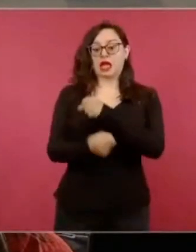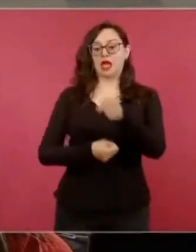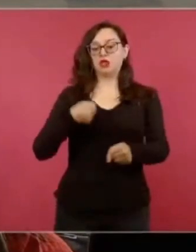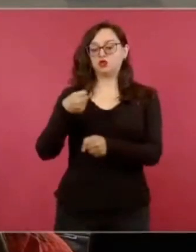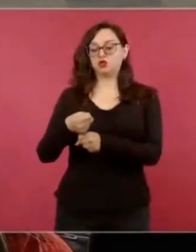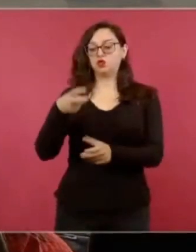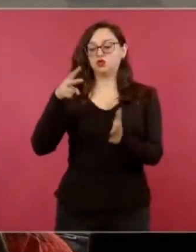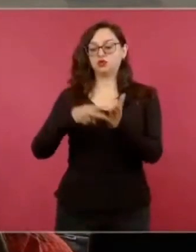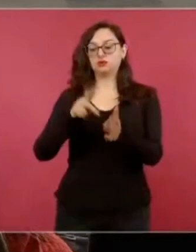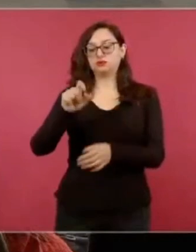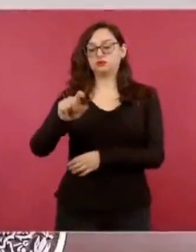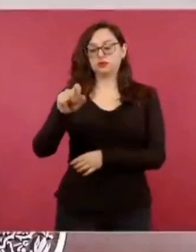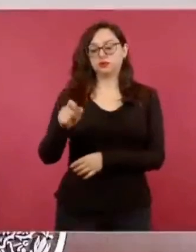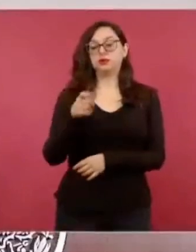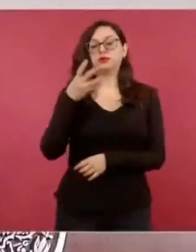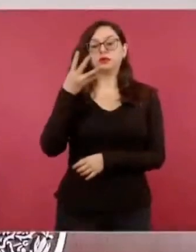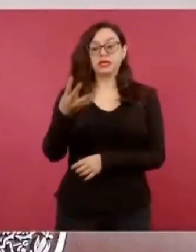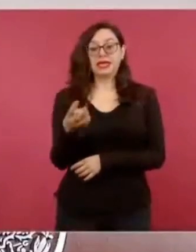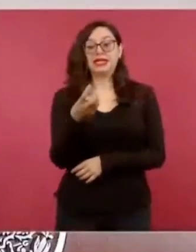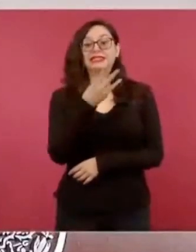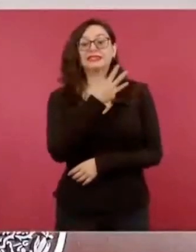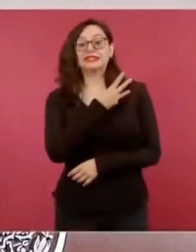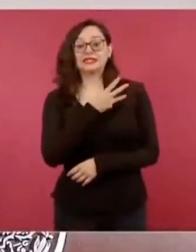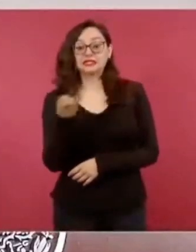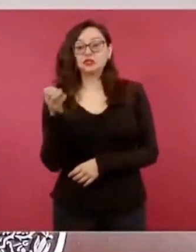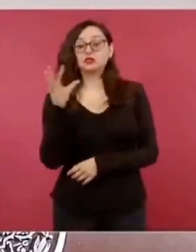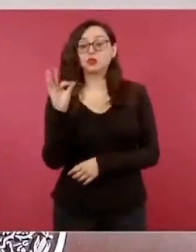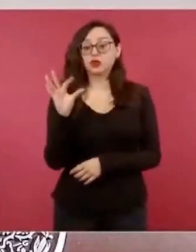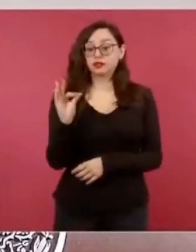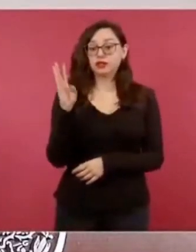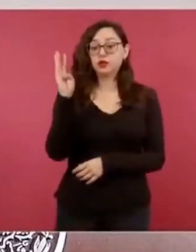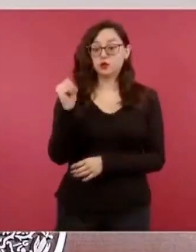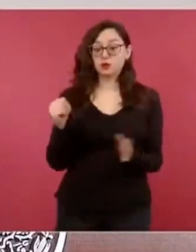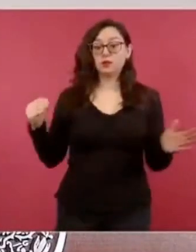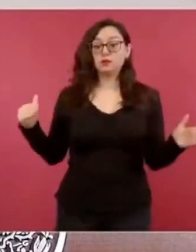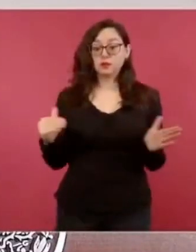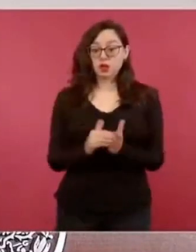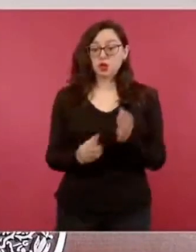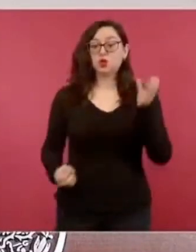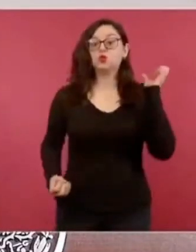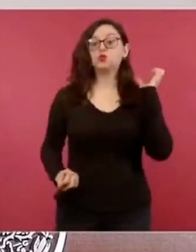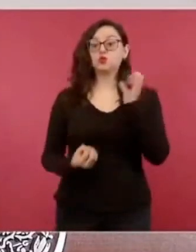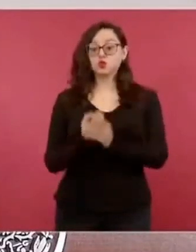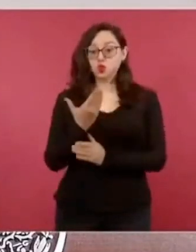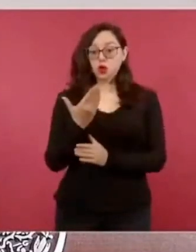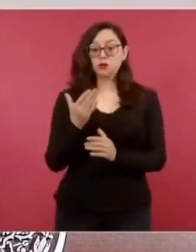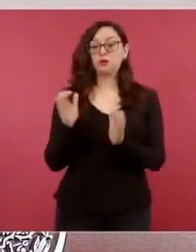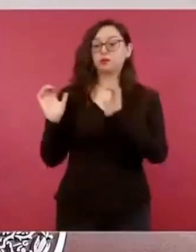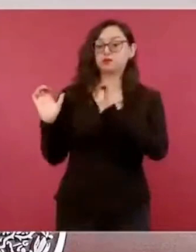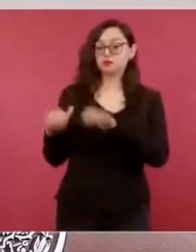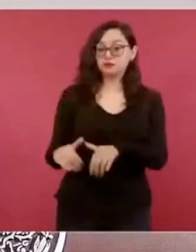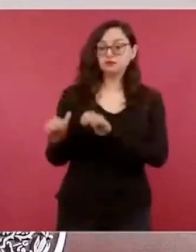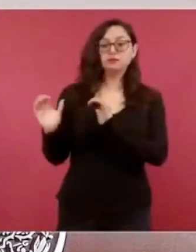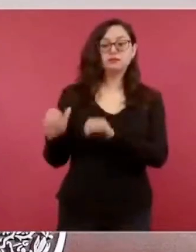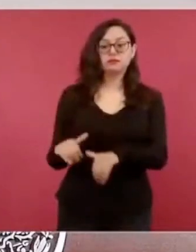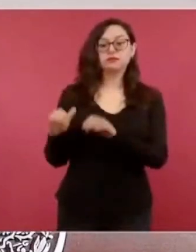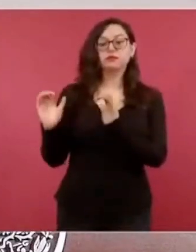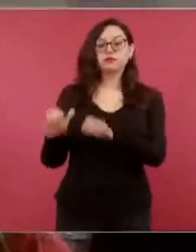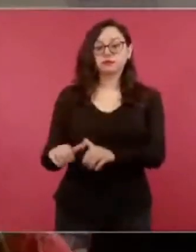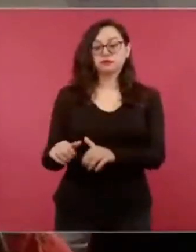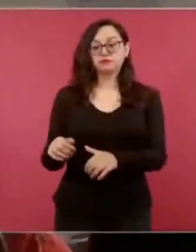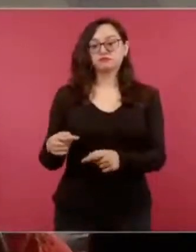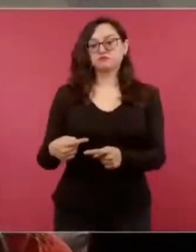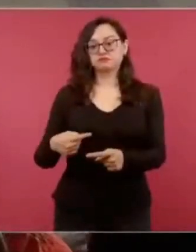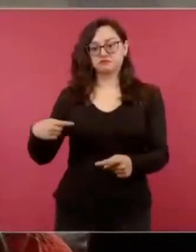llevamos 349 mil empleos creados, pero si tomamos, como se analiza generalmente, los últimos 12